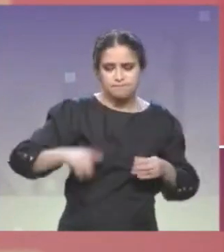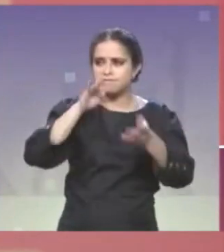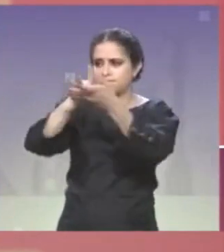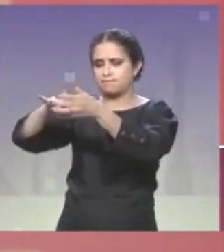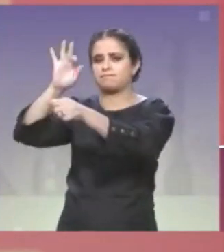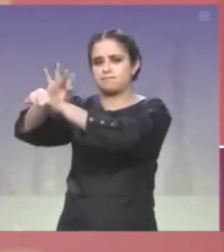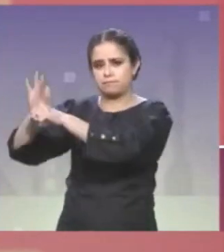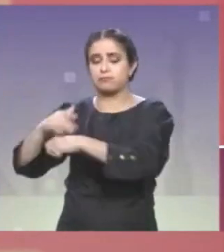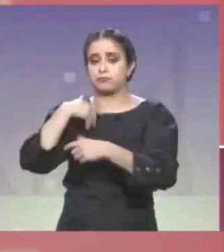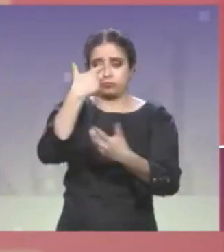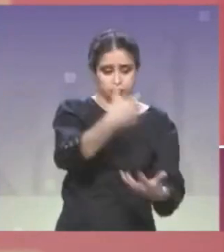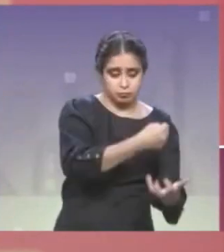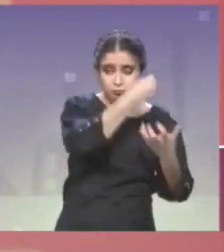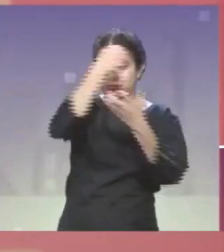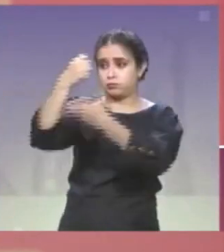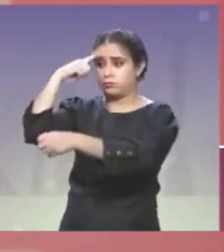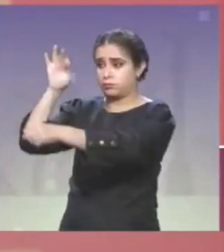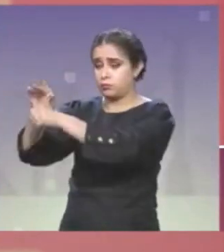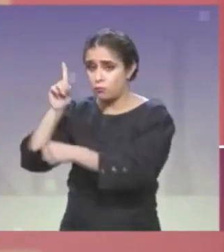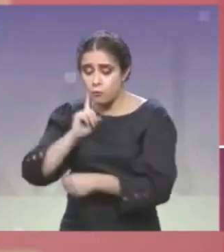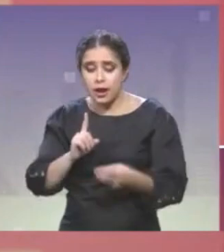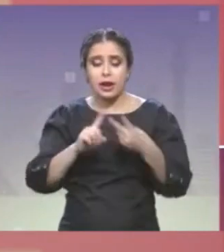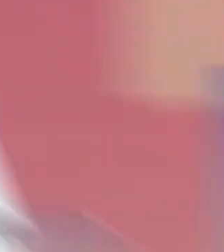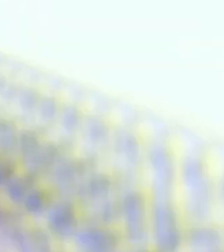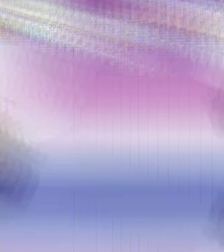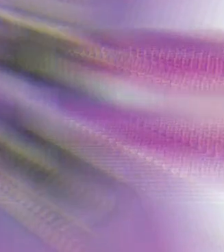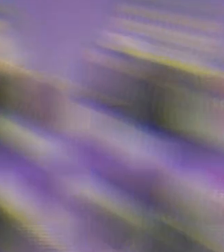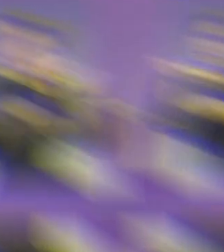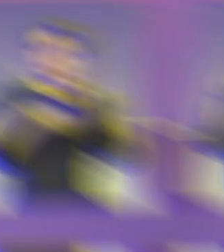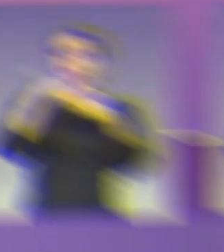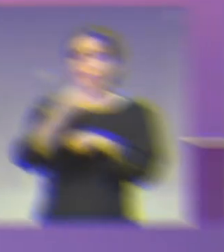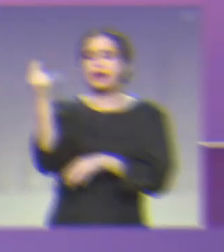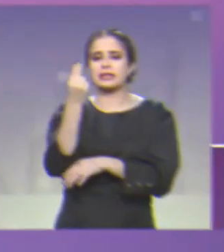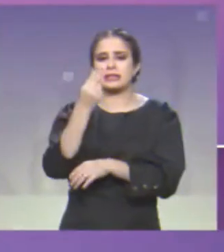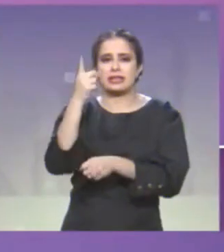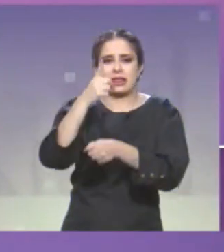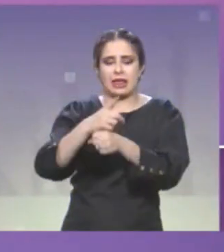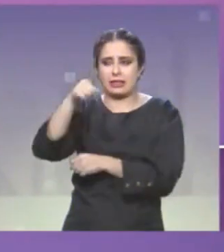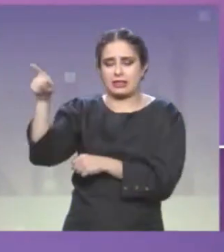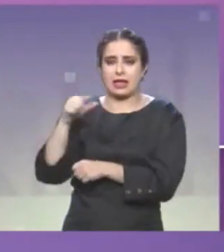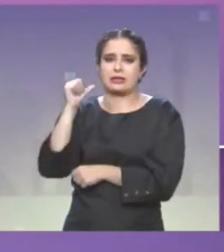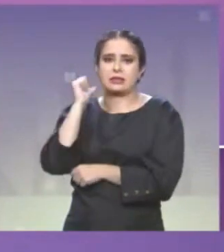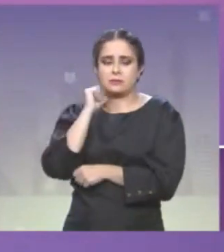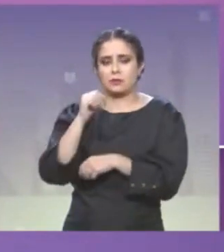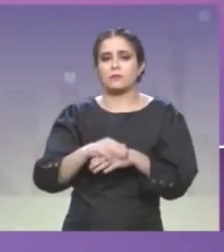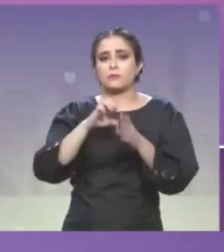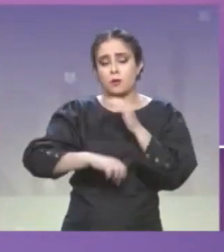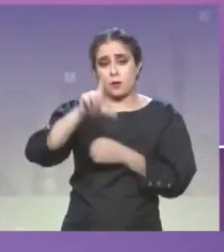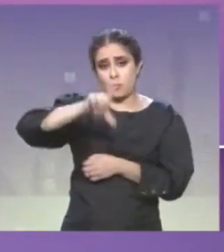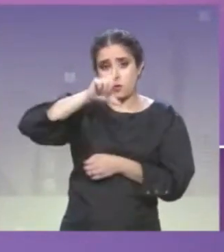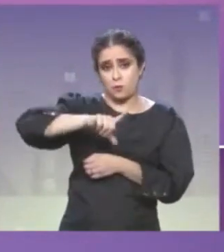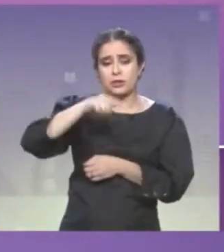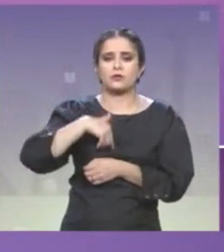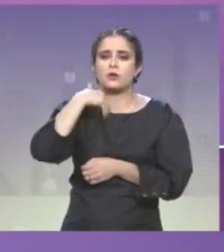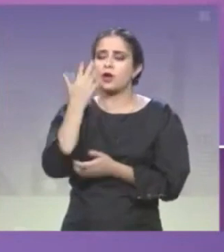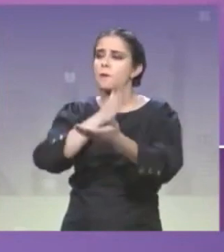el presupuesto con enfoque de género, sino la propia política pública de la alcaldía. Los lunes cívicos nosotros tenemos la intención de visitar todas